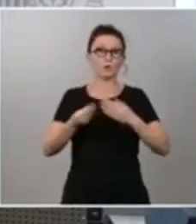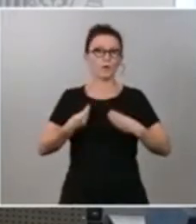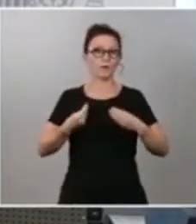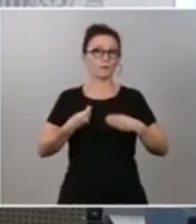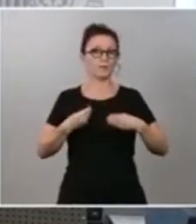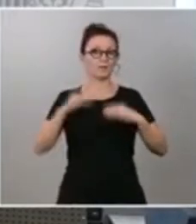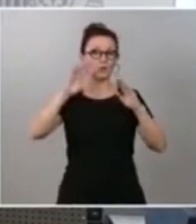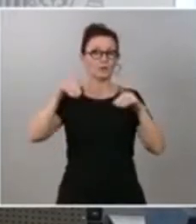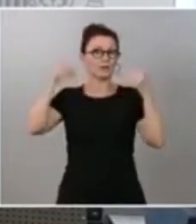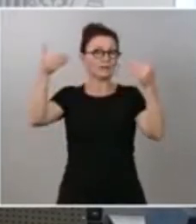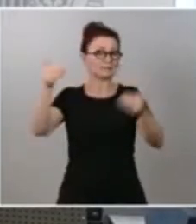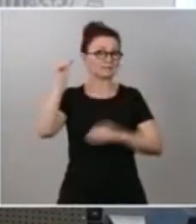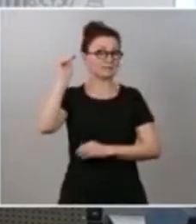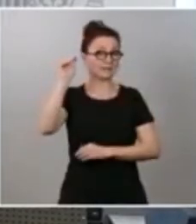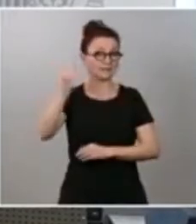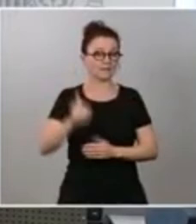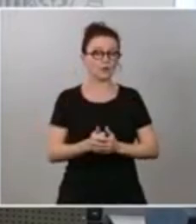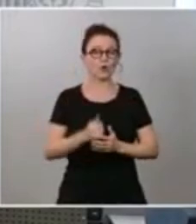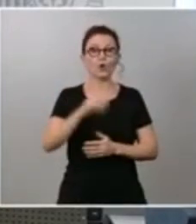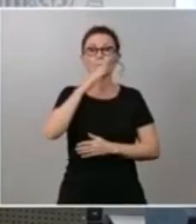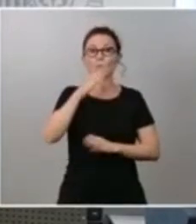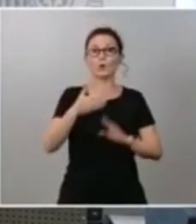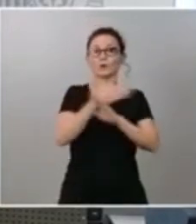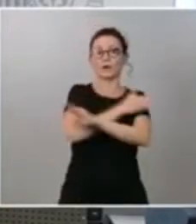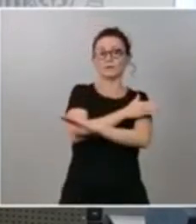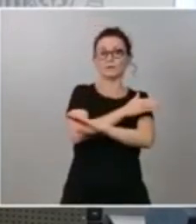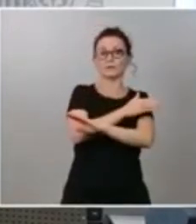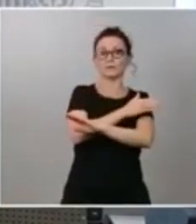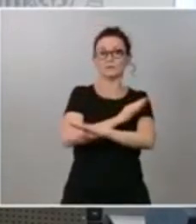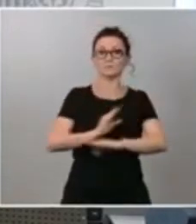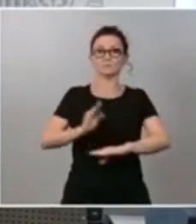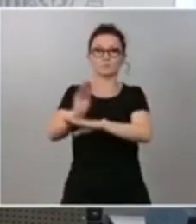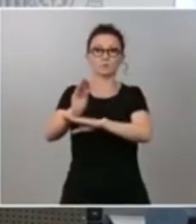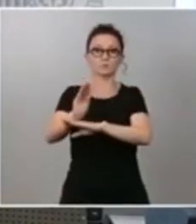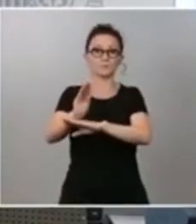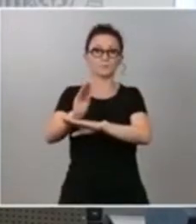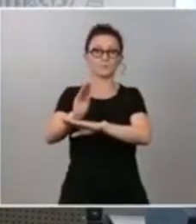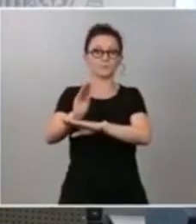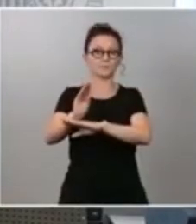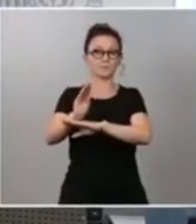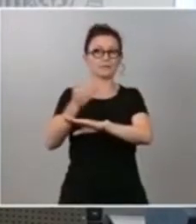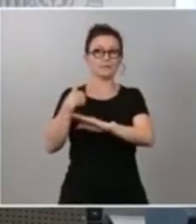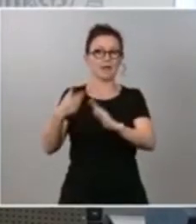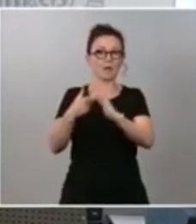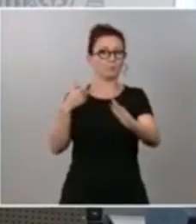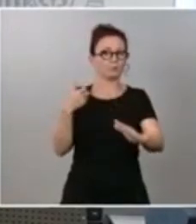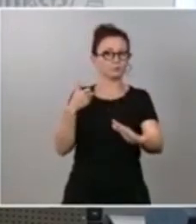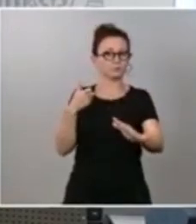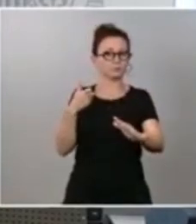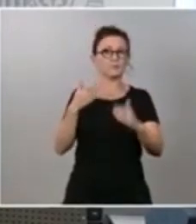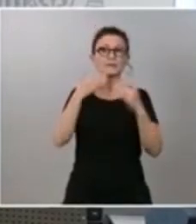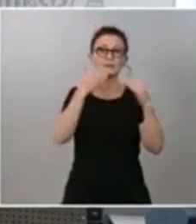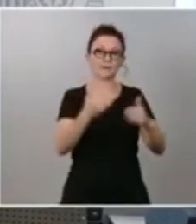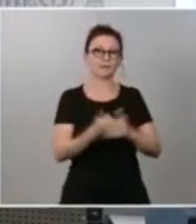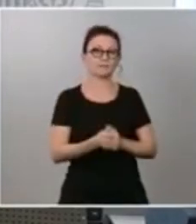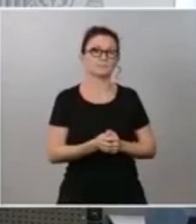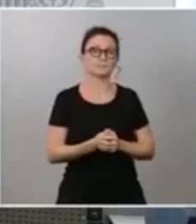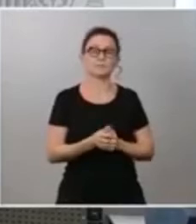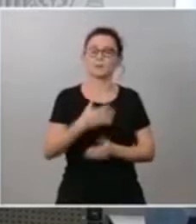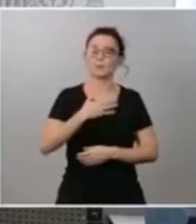se le quitó su asignación como rey emérito? Muchas gracias Insisto usted me puede preguntar yo le voy a responder